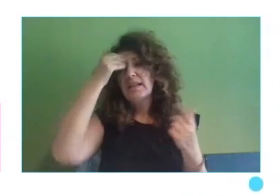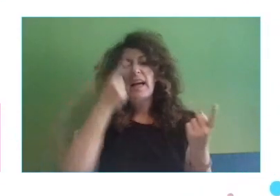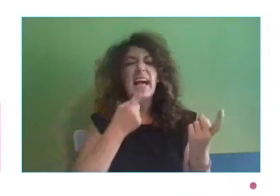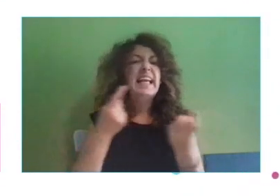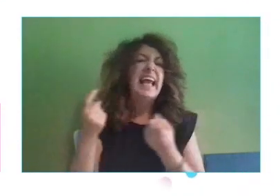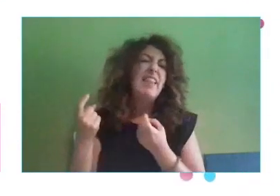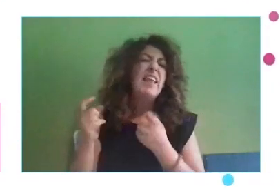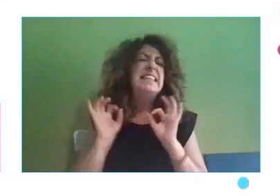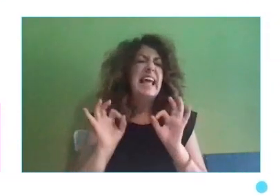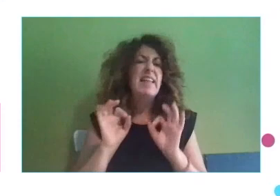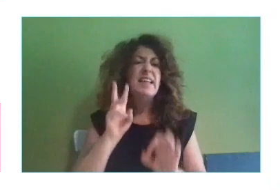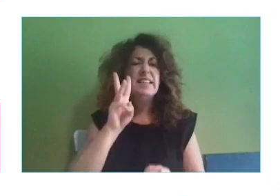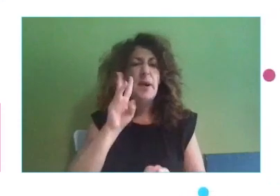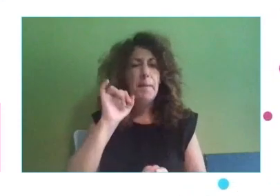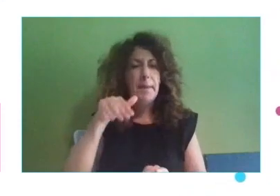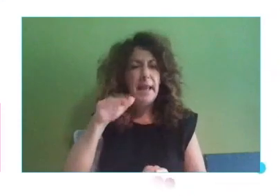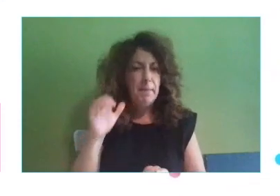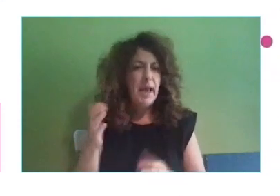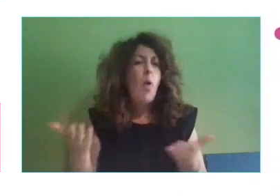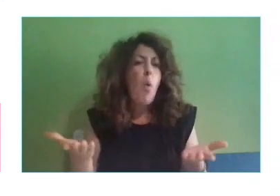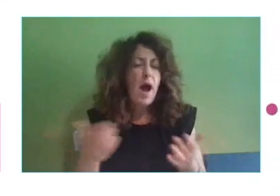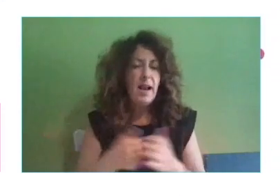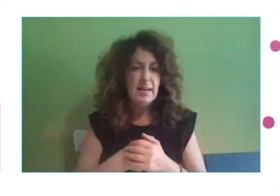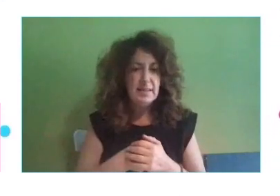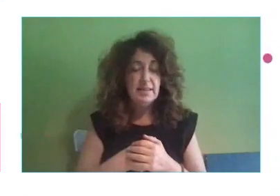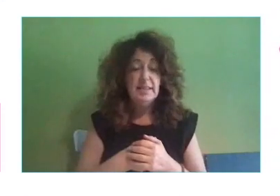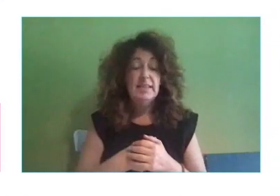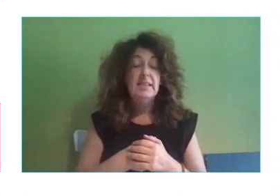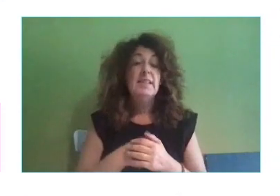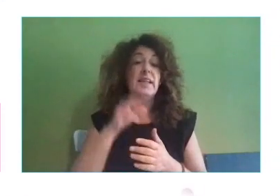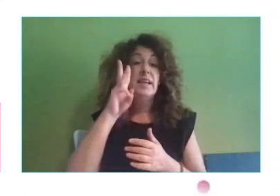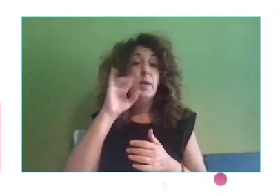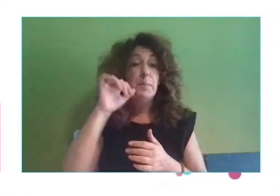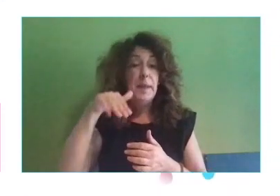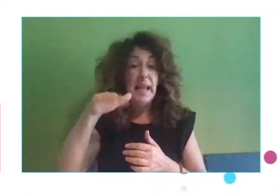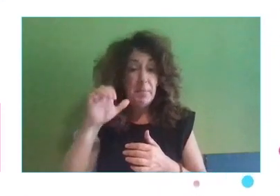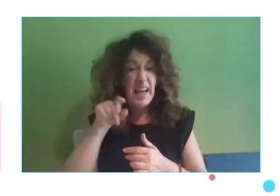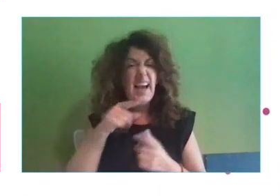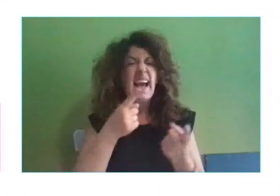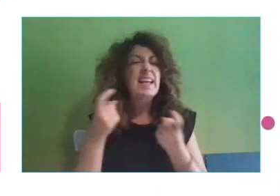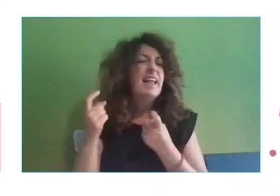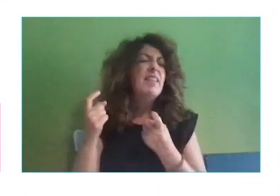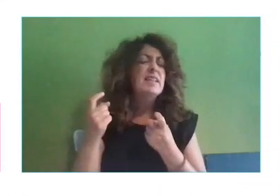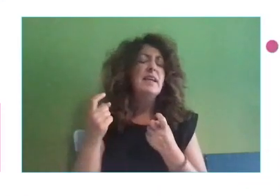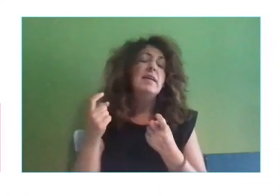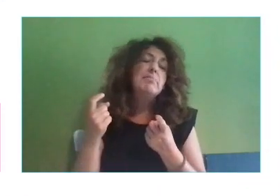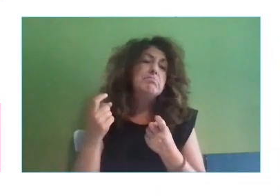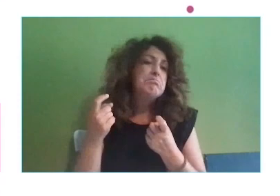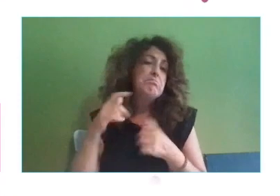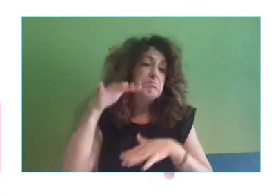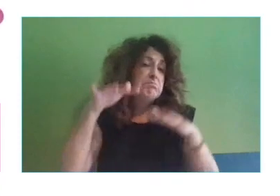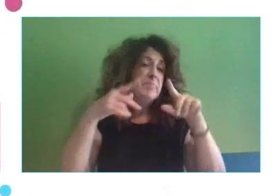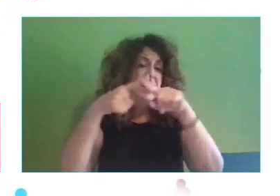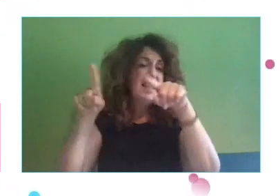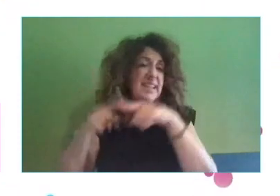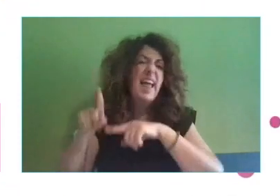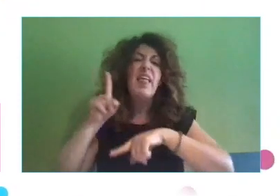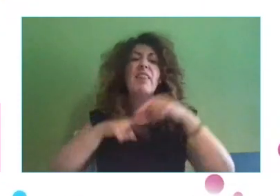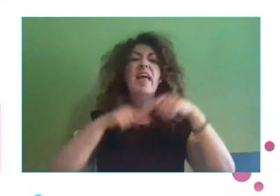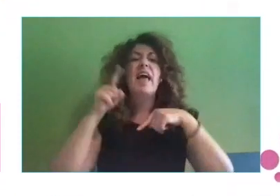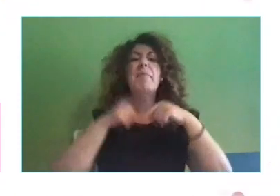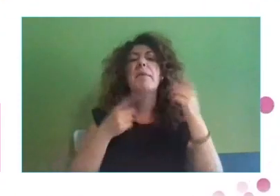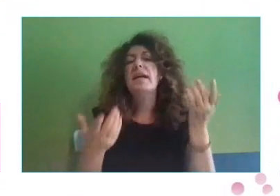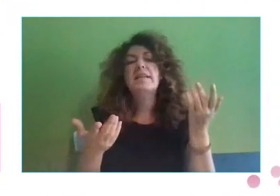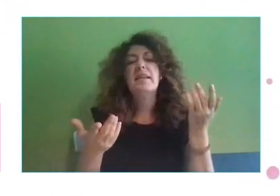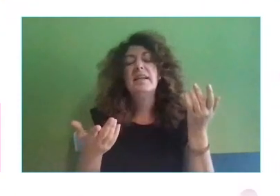Y aquí lo que veíamos es que las PyMEs tienen necesidades distintas en función del tiempo en el que esa PyME